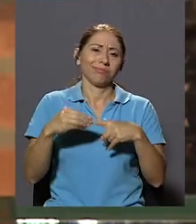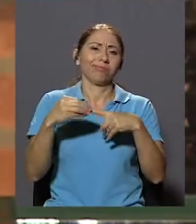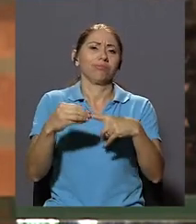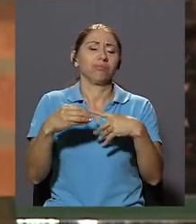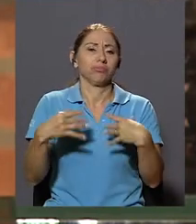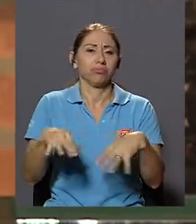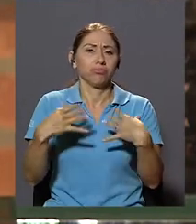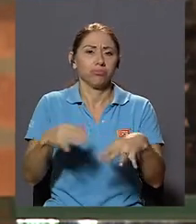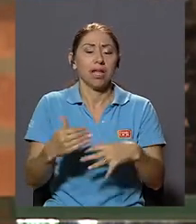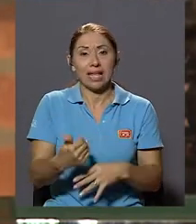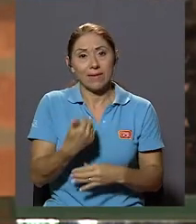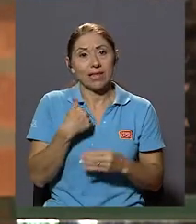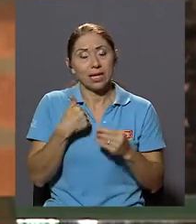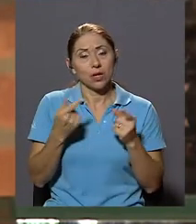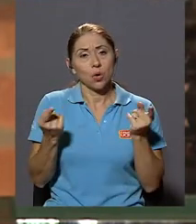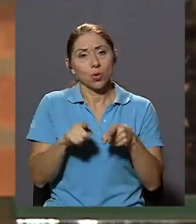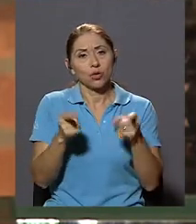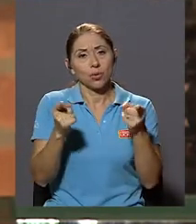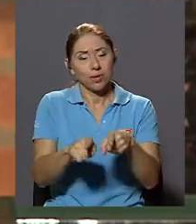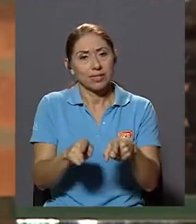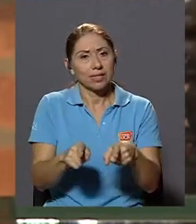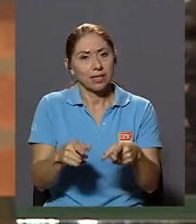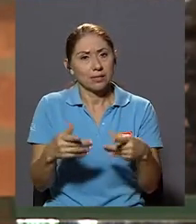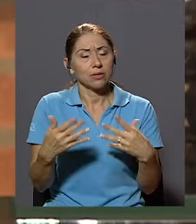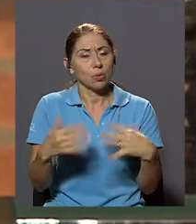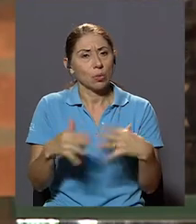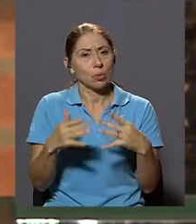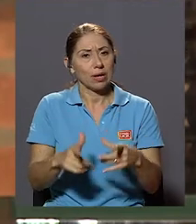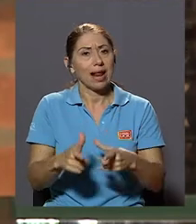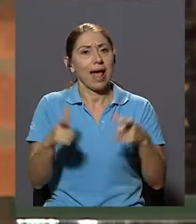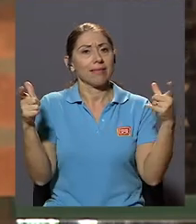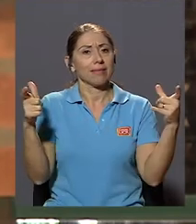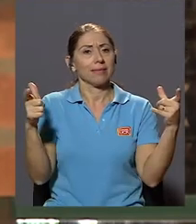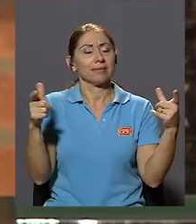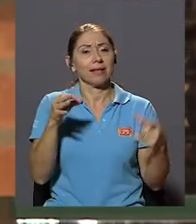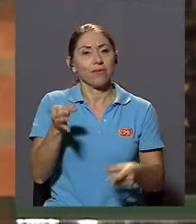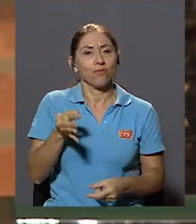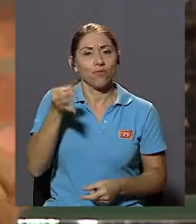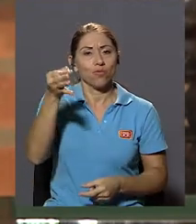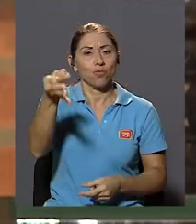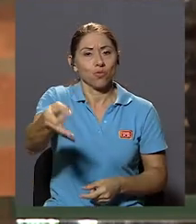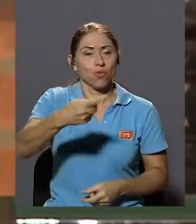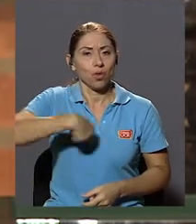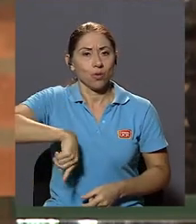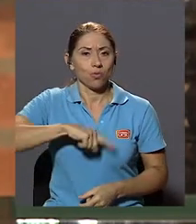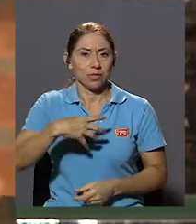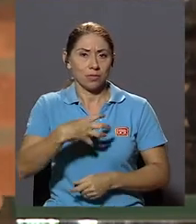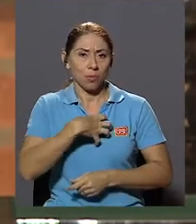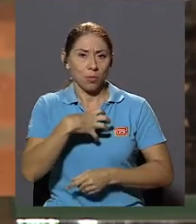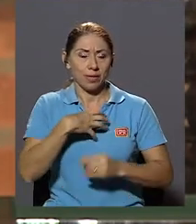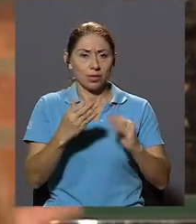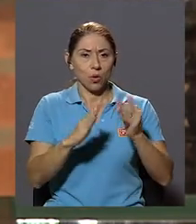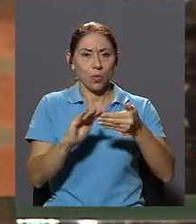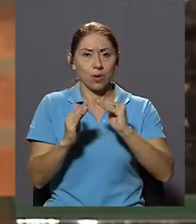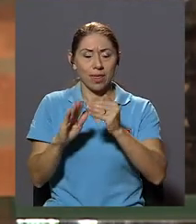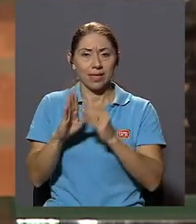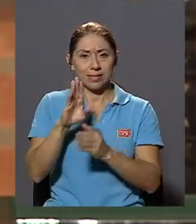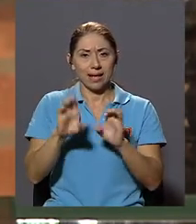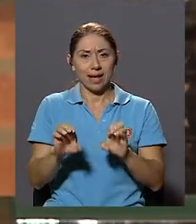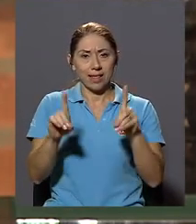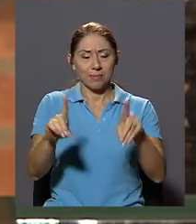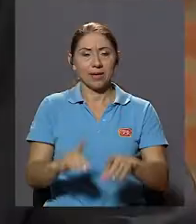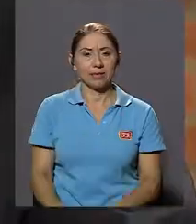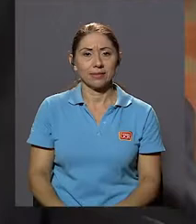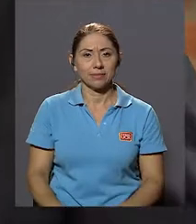importancia Y que va a tener Consecuencias Muy grandes Sobre el futuro De nuestras propias Comunidades